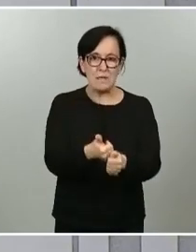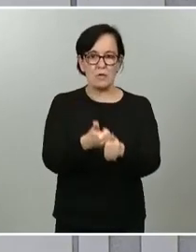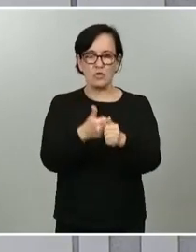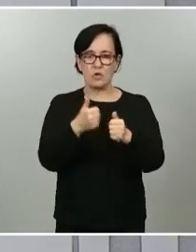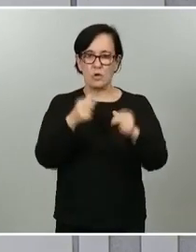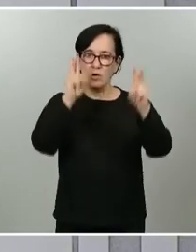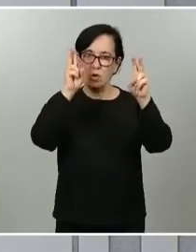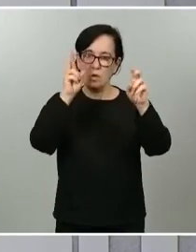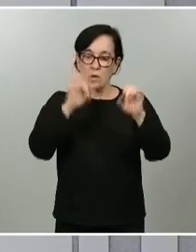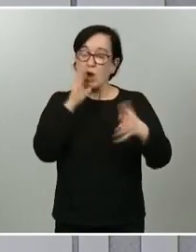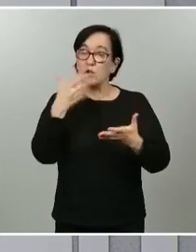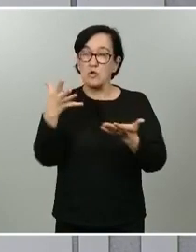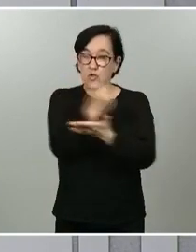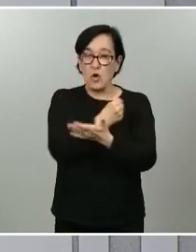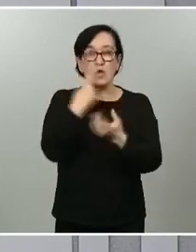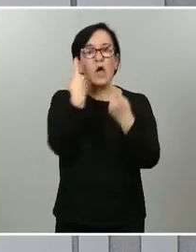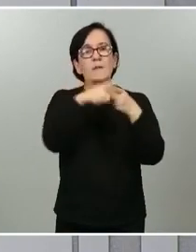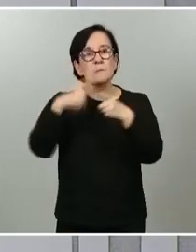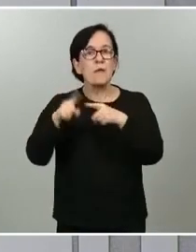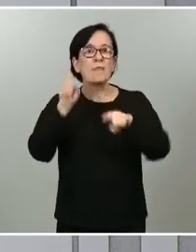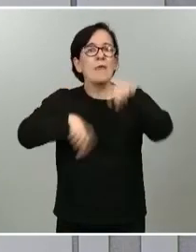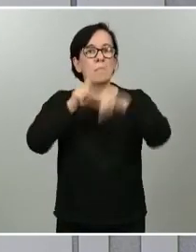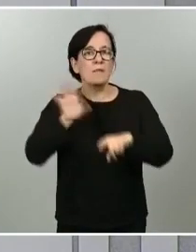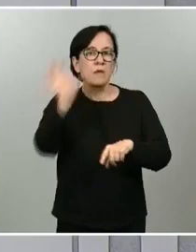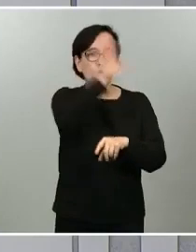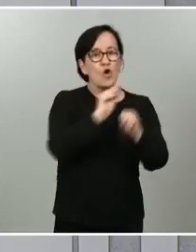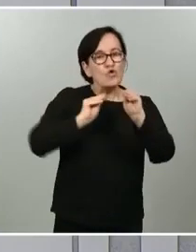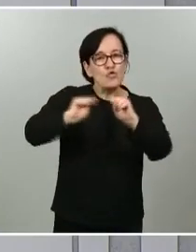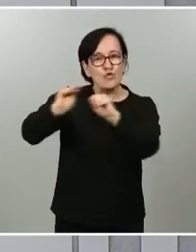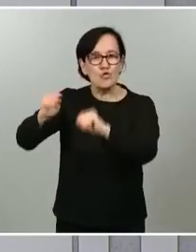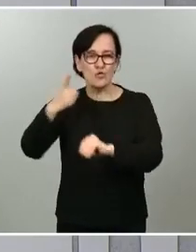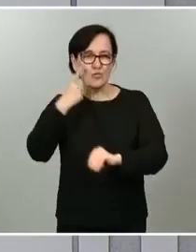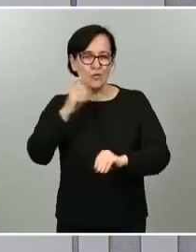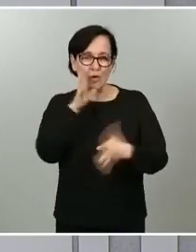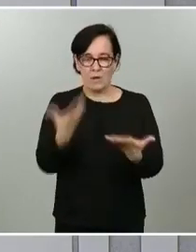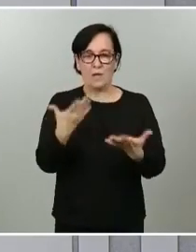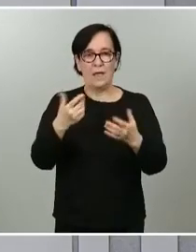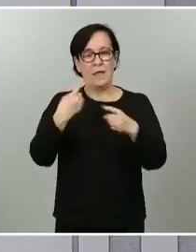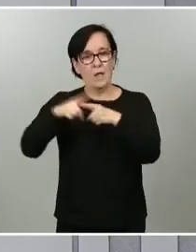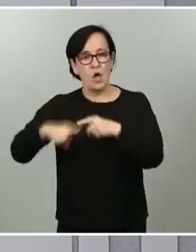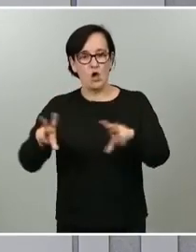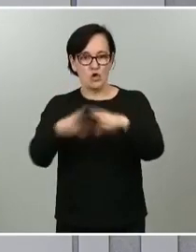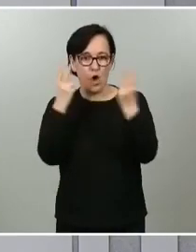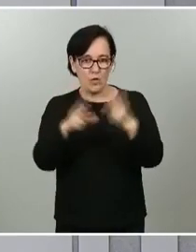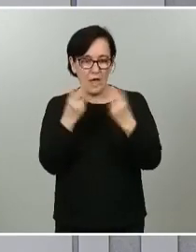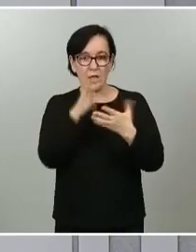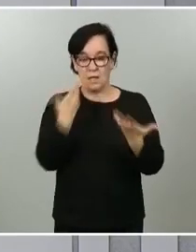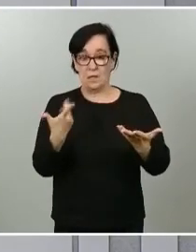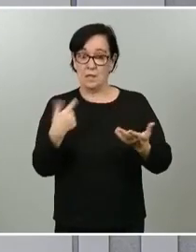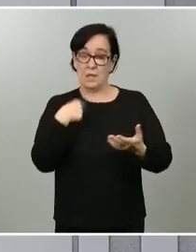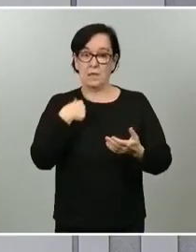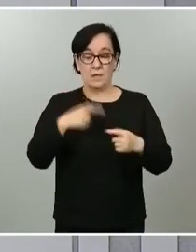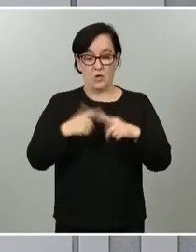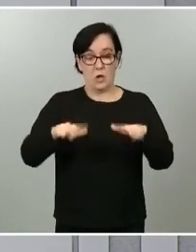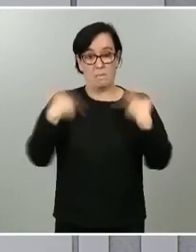con la idiosincrasia de cada lugar, con los elementos económicos, sociales que acompañan cualquier territorio y que nos permite, en la